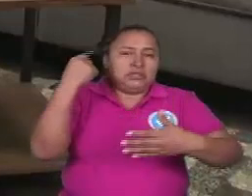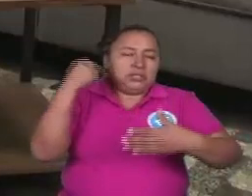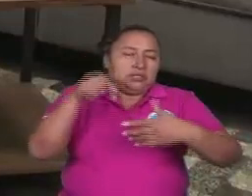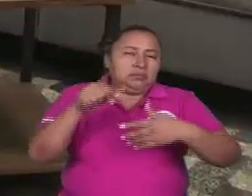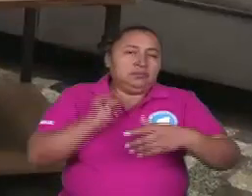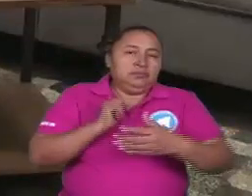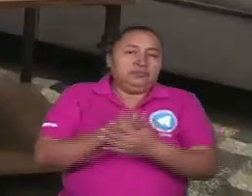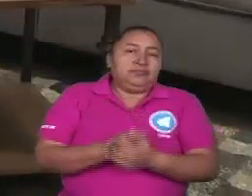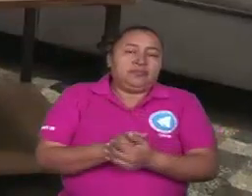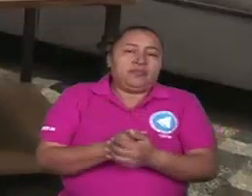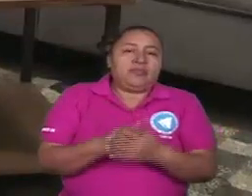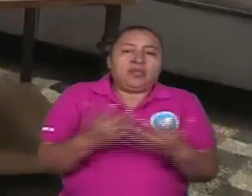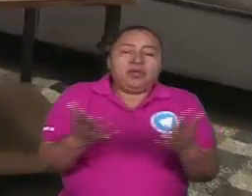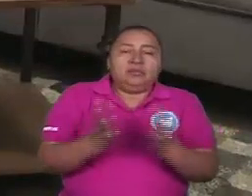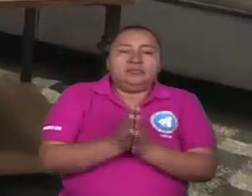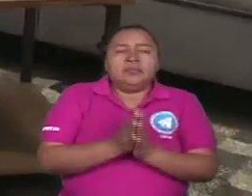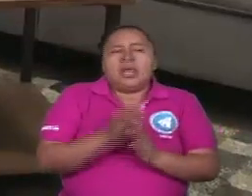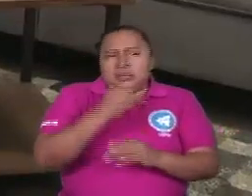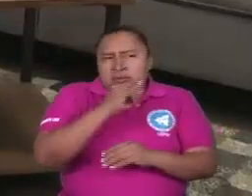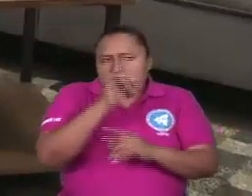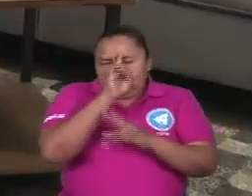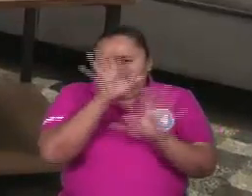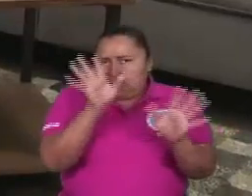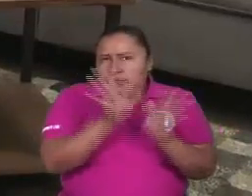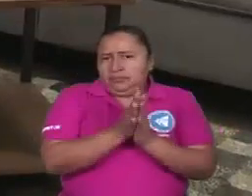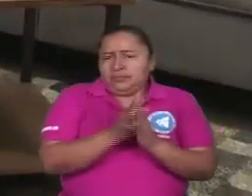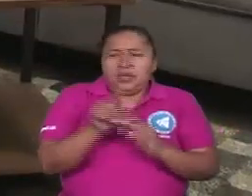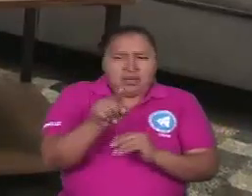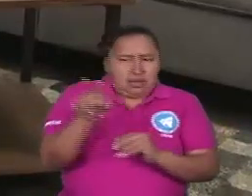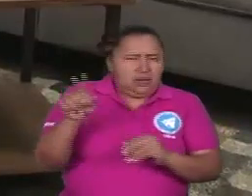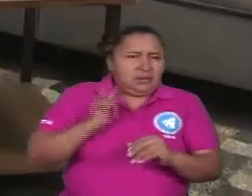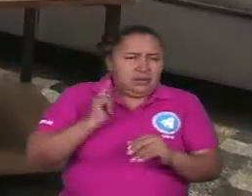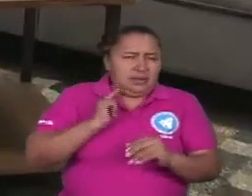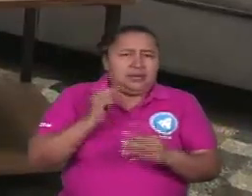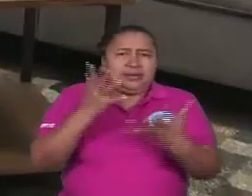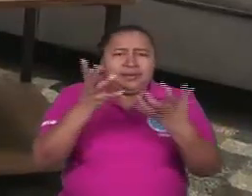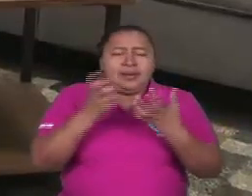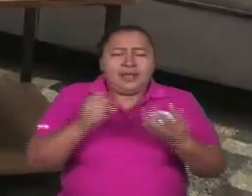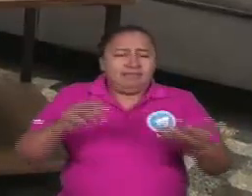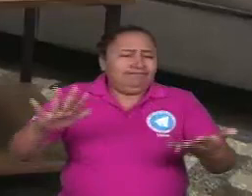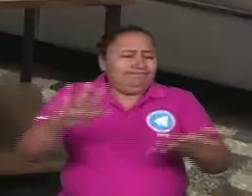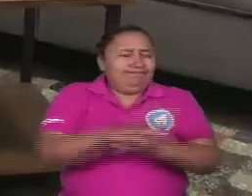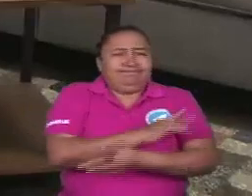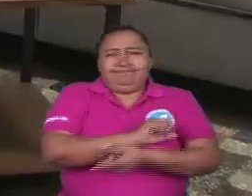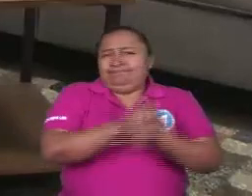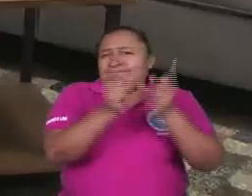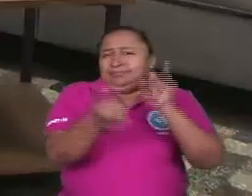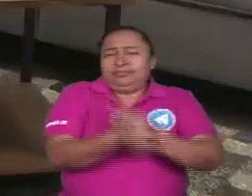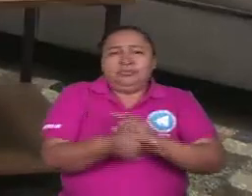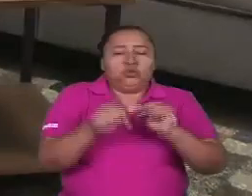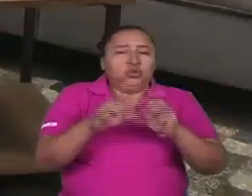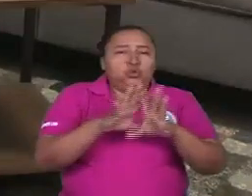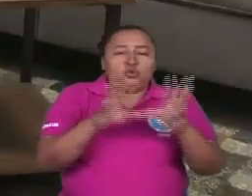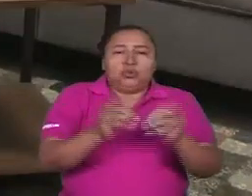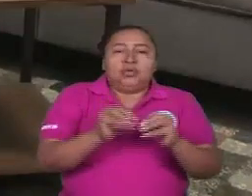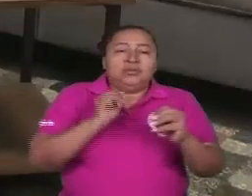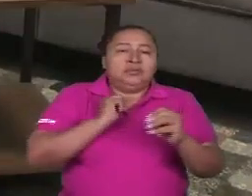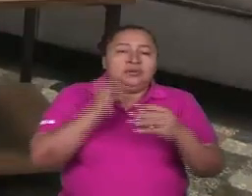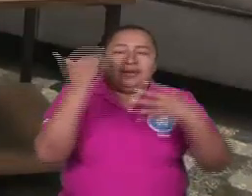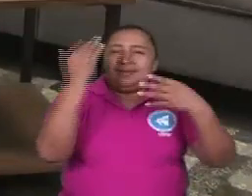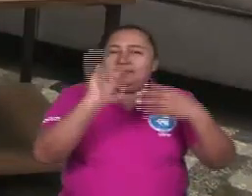Claro, ellos venían con una actitud de desmantelamiento total de lo que eran